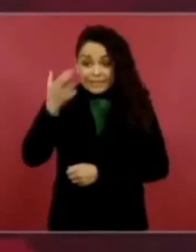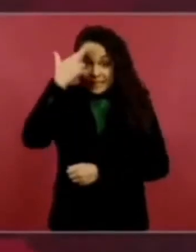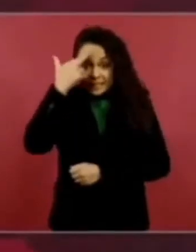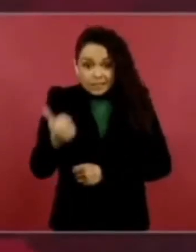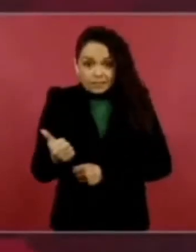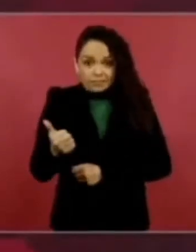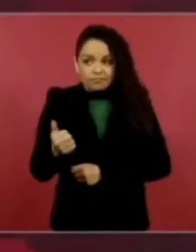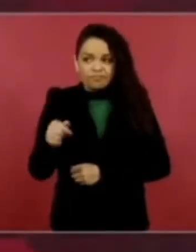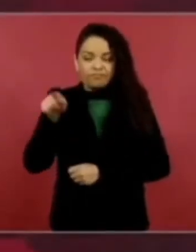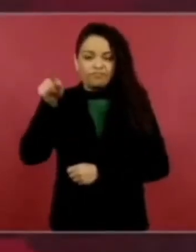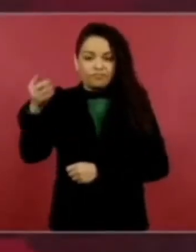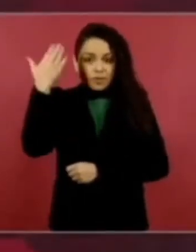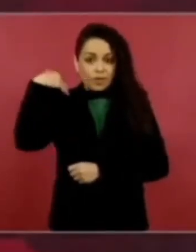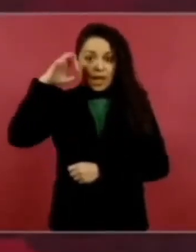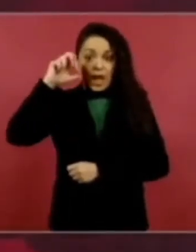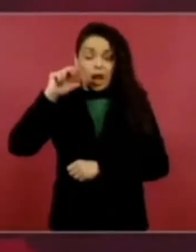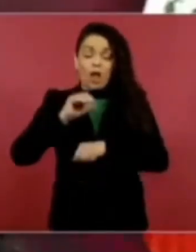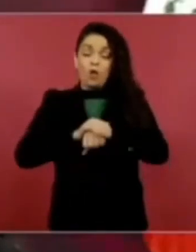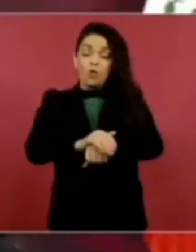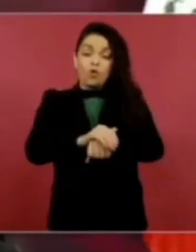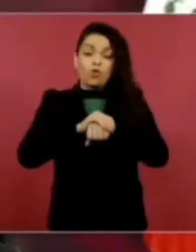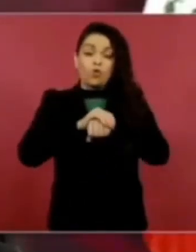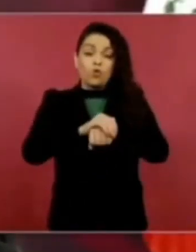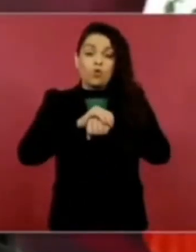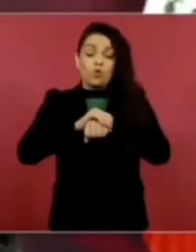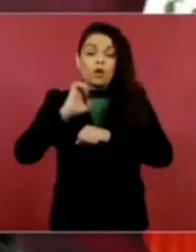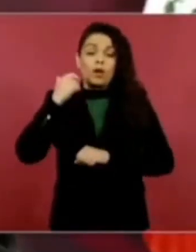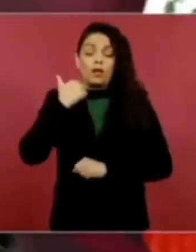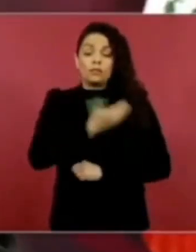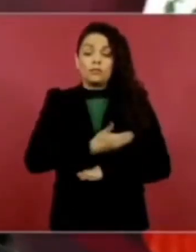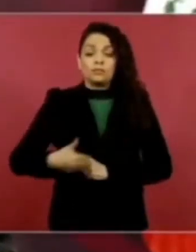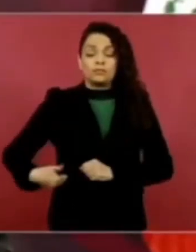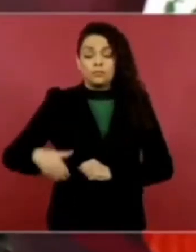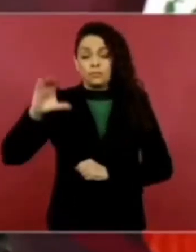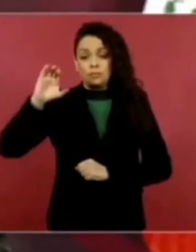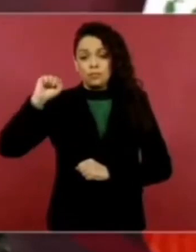porque Aguilar Camín se mete a ver los expedientes